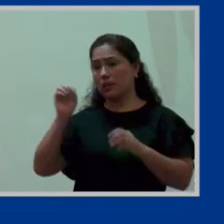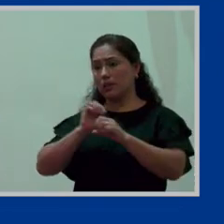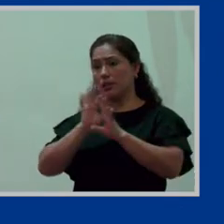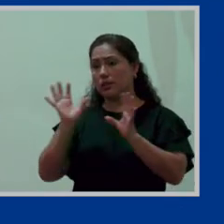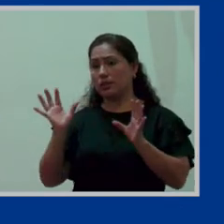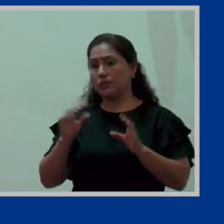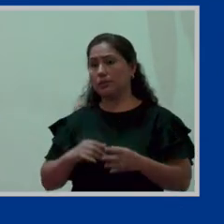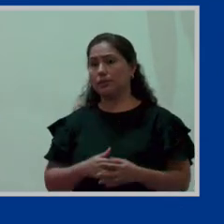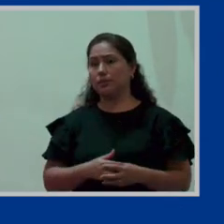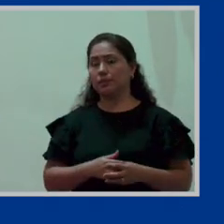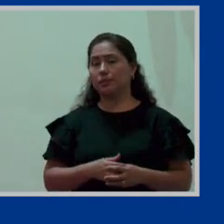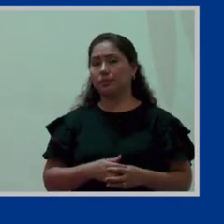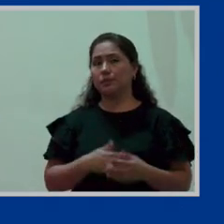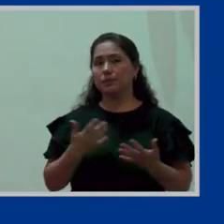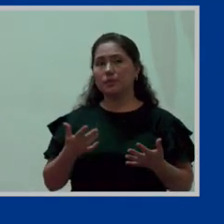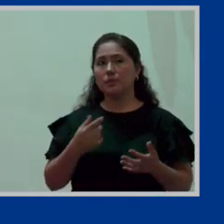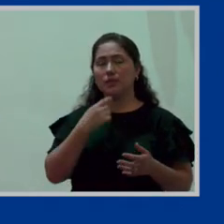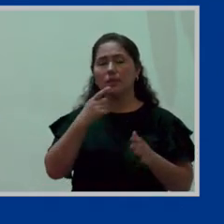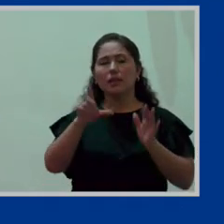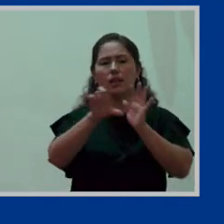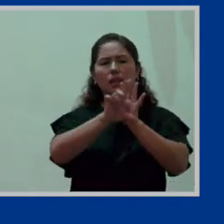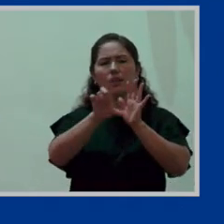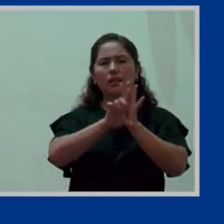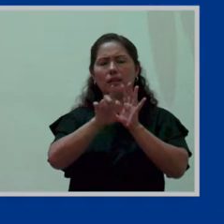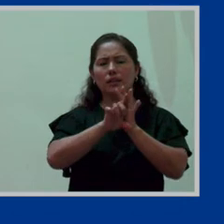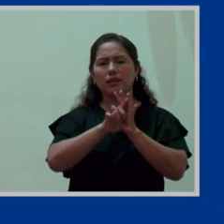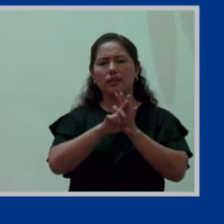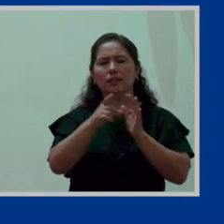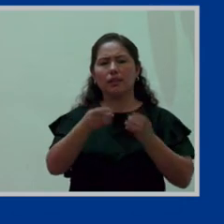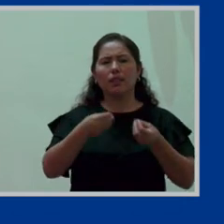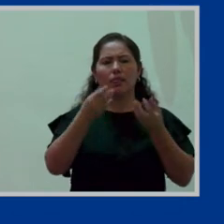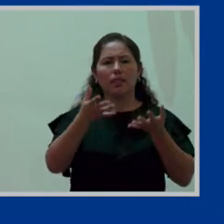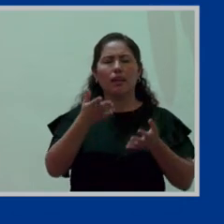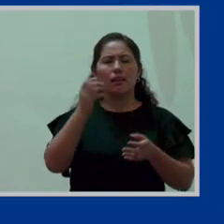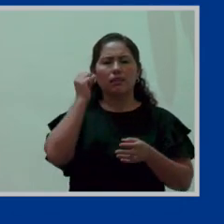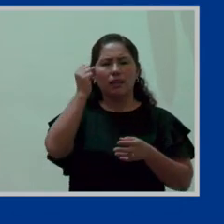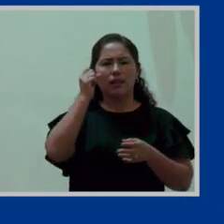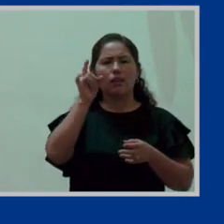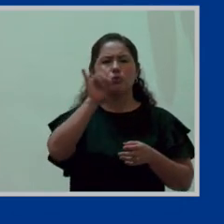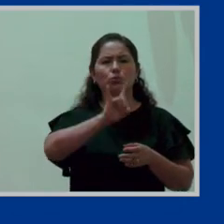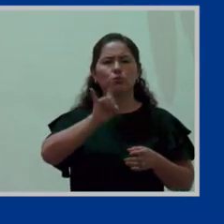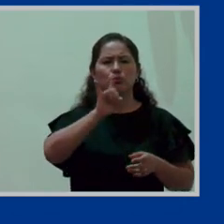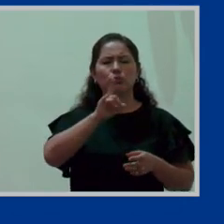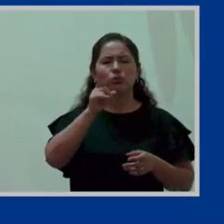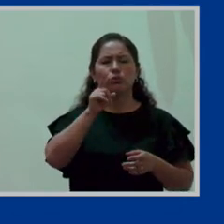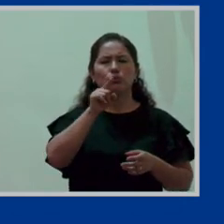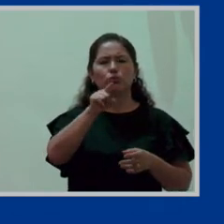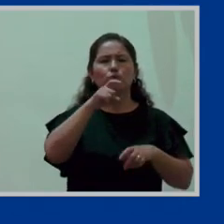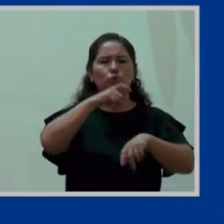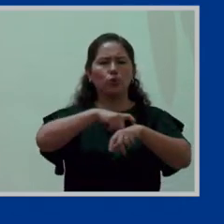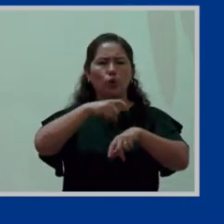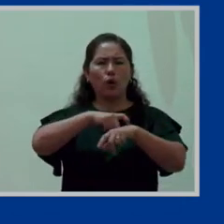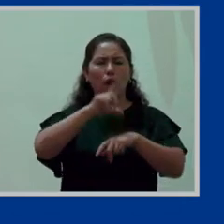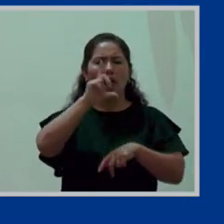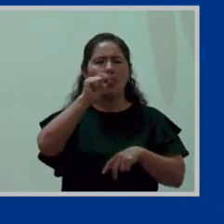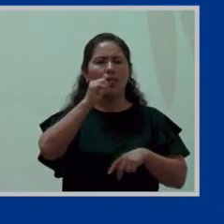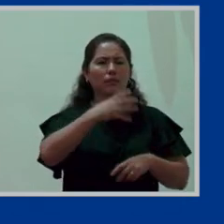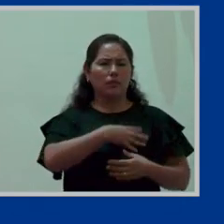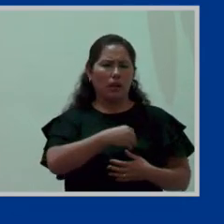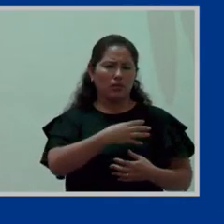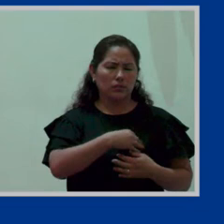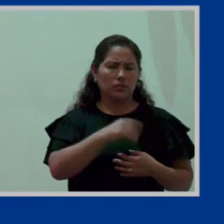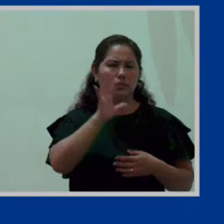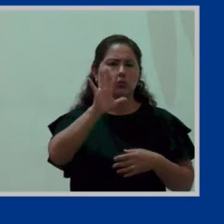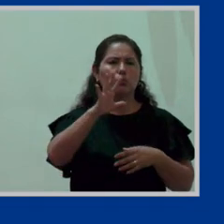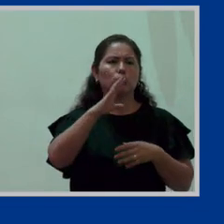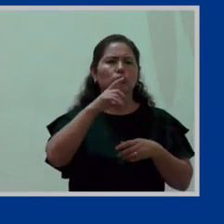dicen la ley establece el derecho al uso de la hora de lactancia señala que